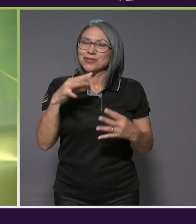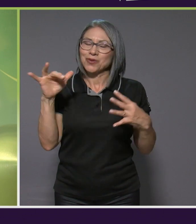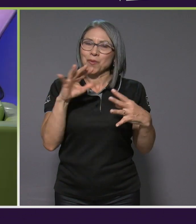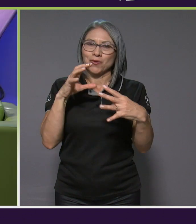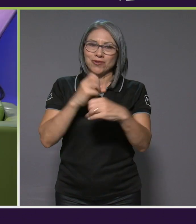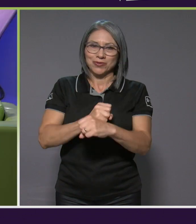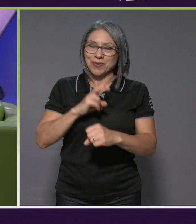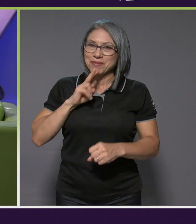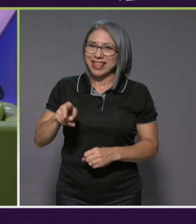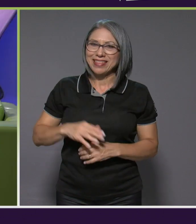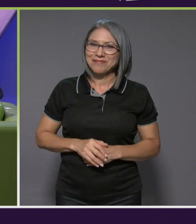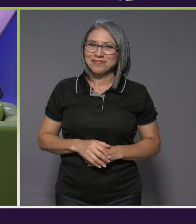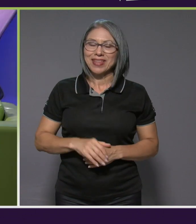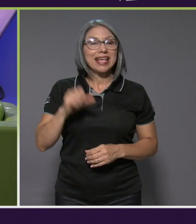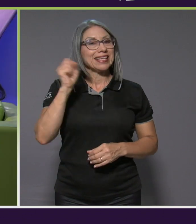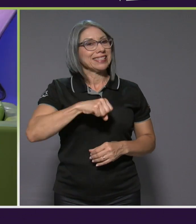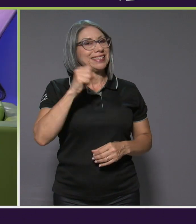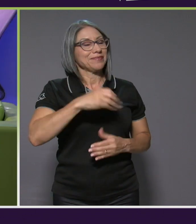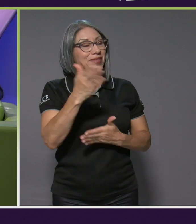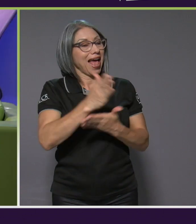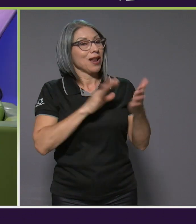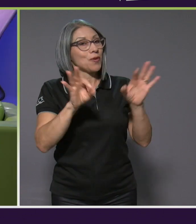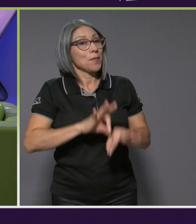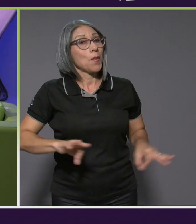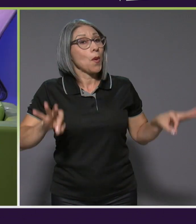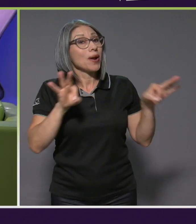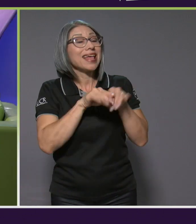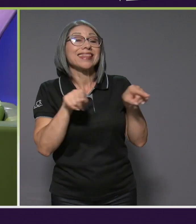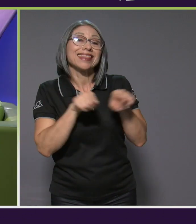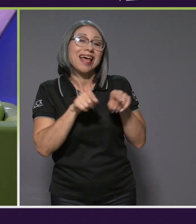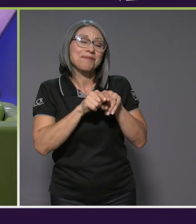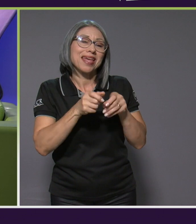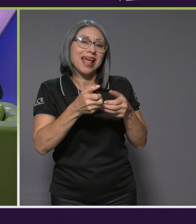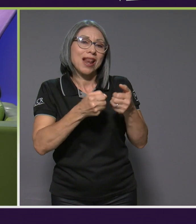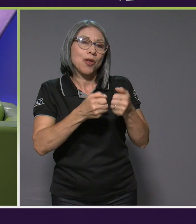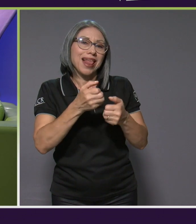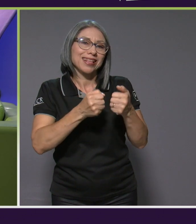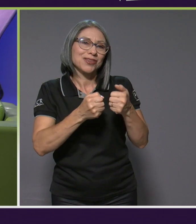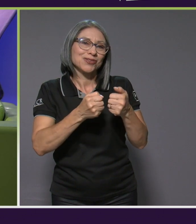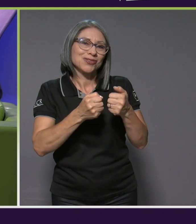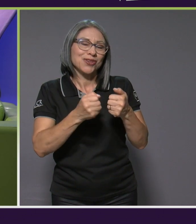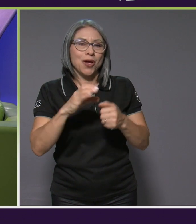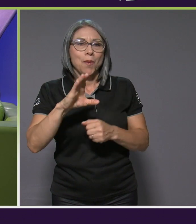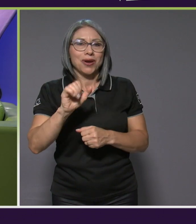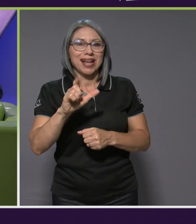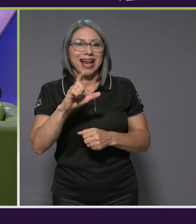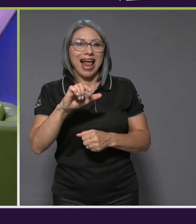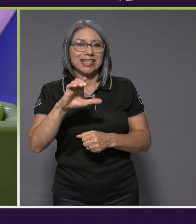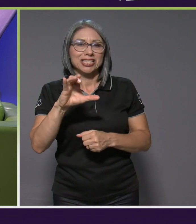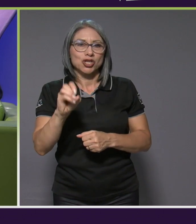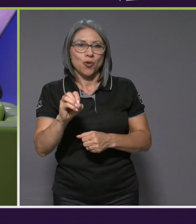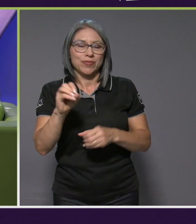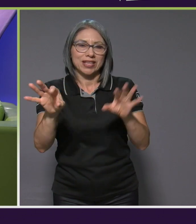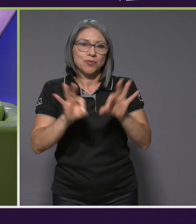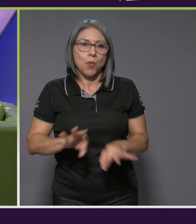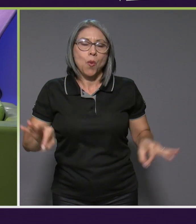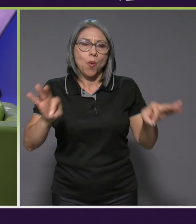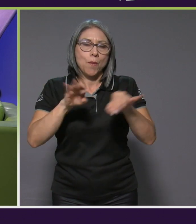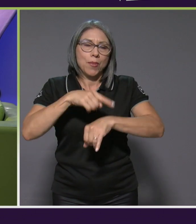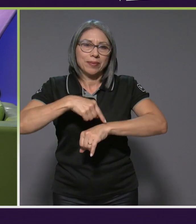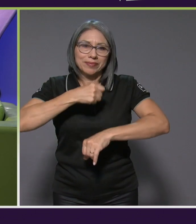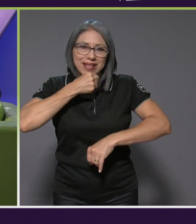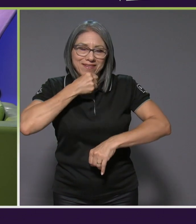¿verdad, Cindy? Sí, yo creo que sí. Algo importante, los lácteos también, ¿verdad? Por el tema del calcio. Entonces, que es súper importante en la etapa de la vejez.